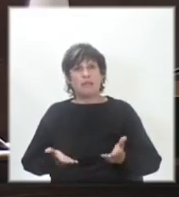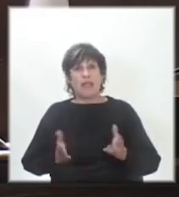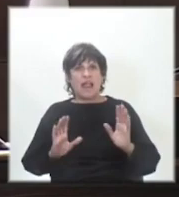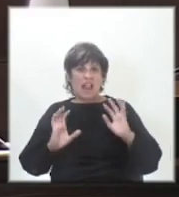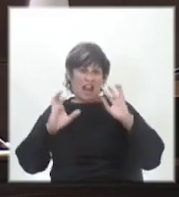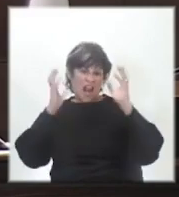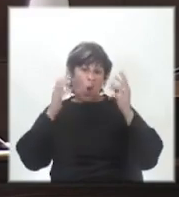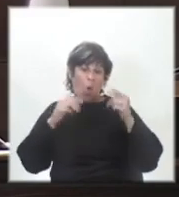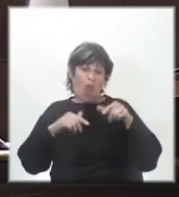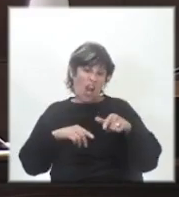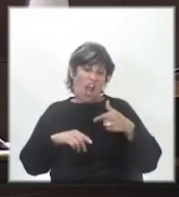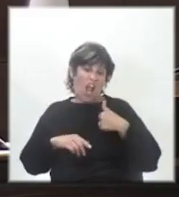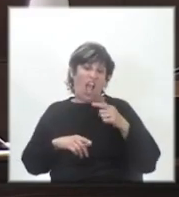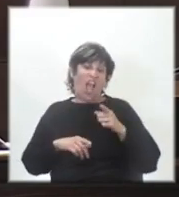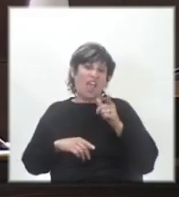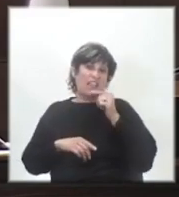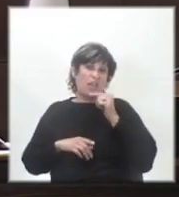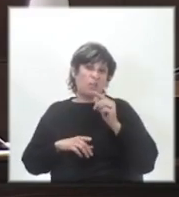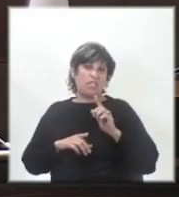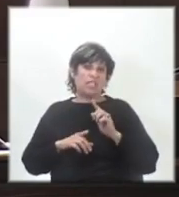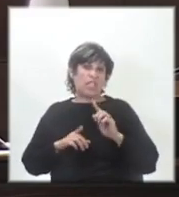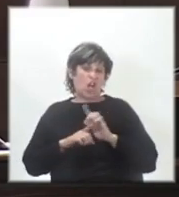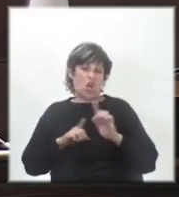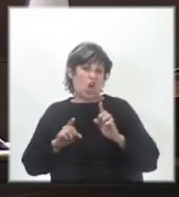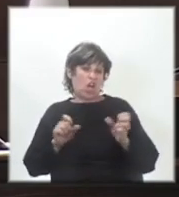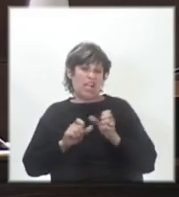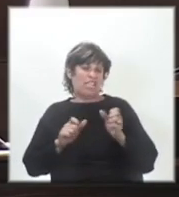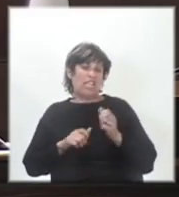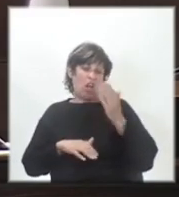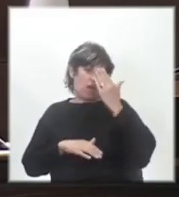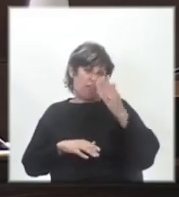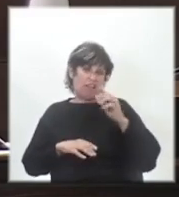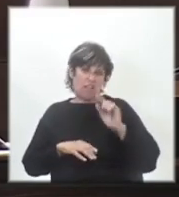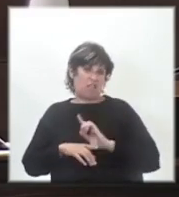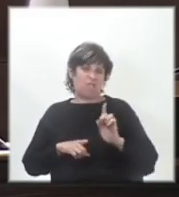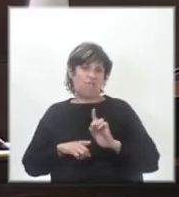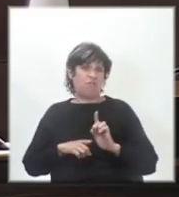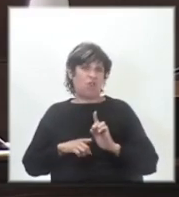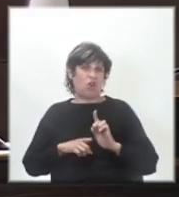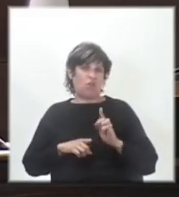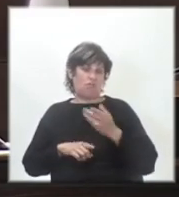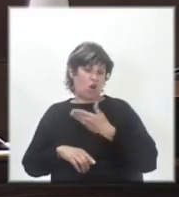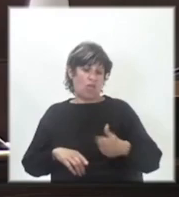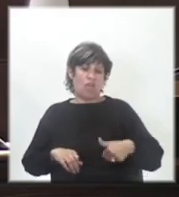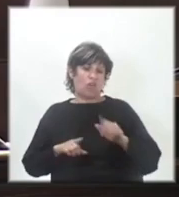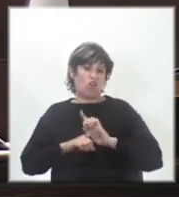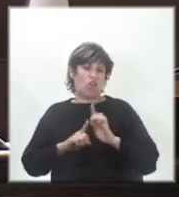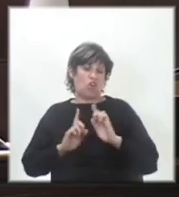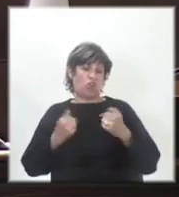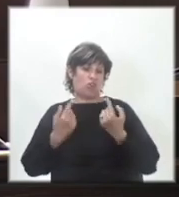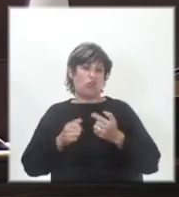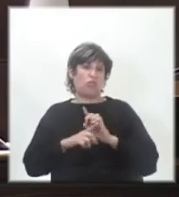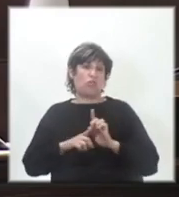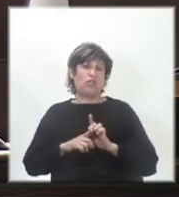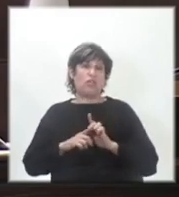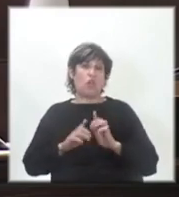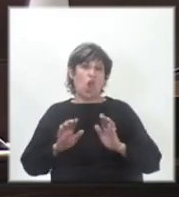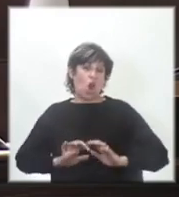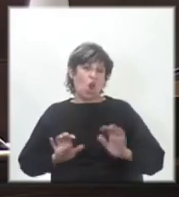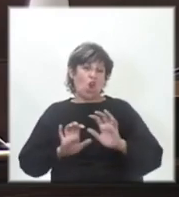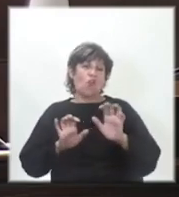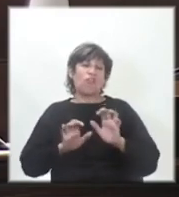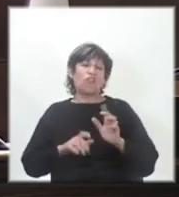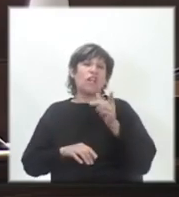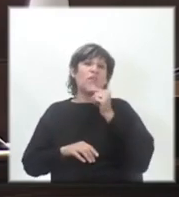de la policía no nos la hicieron al Frente Amplio cuando éramos gobierno. No, no, no, no. No fue a nosotros. Los funcionarios